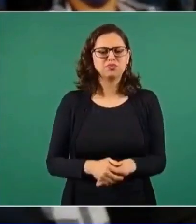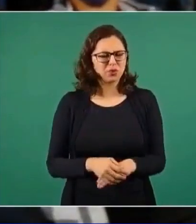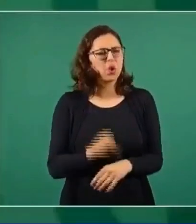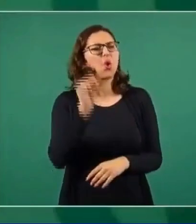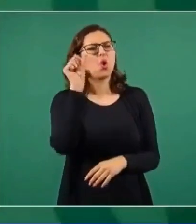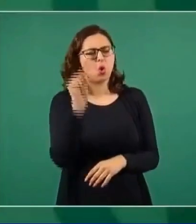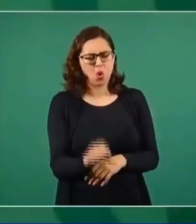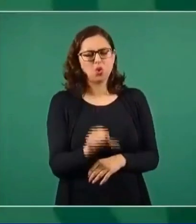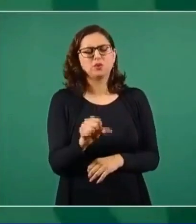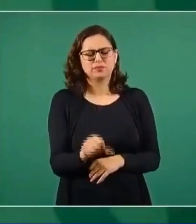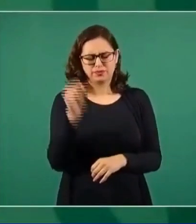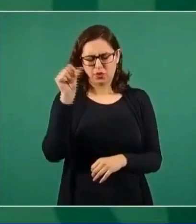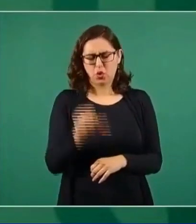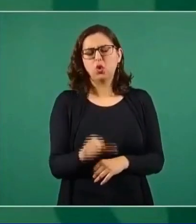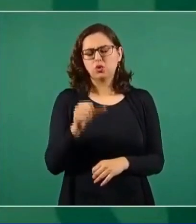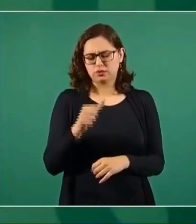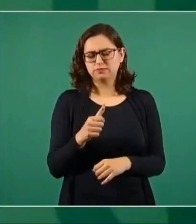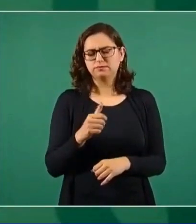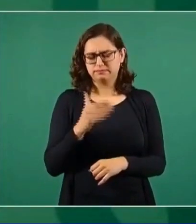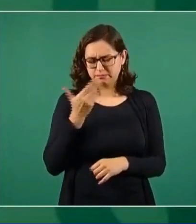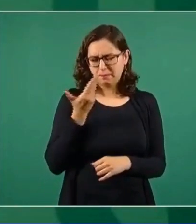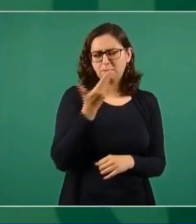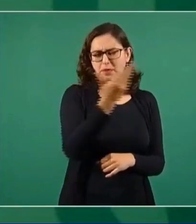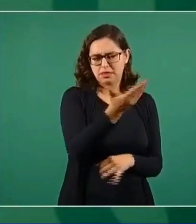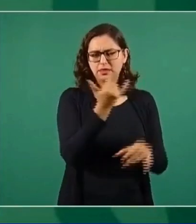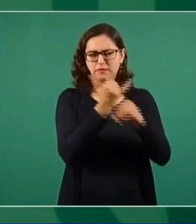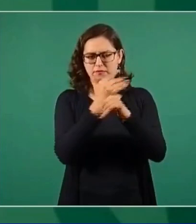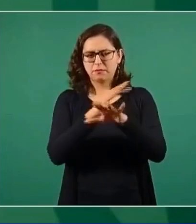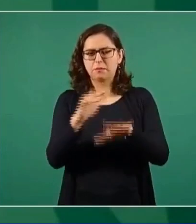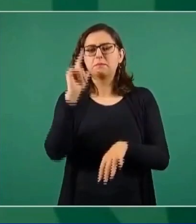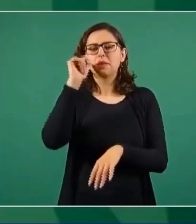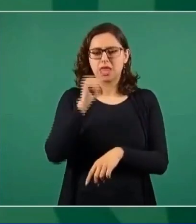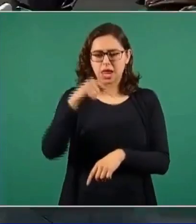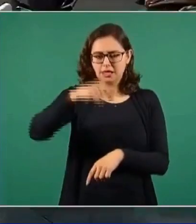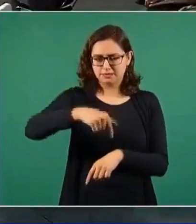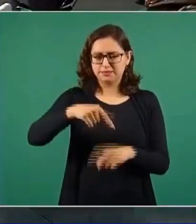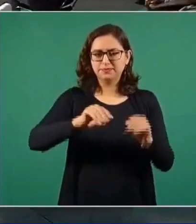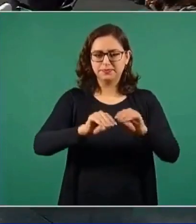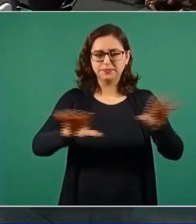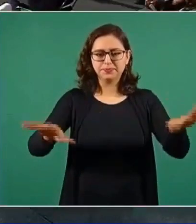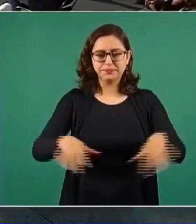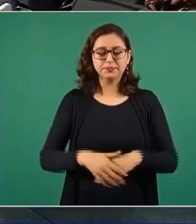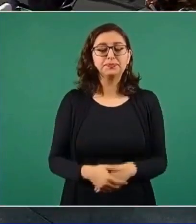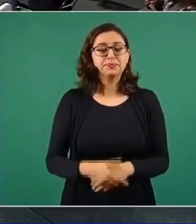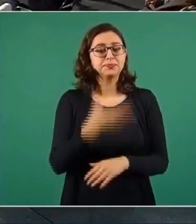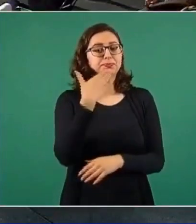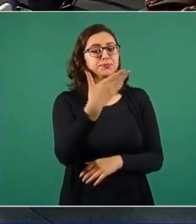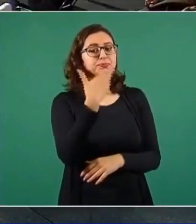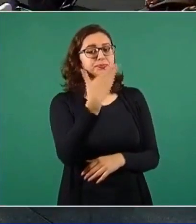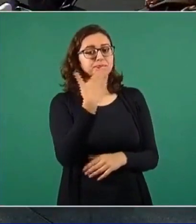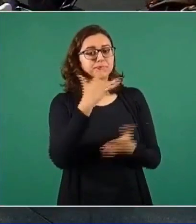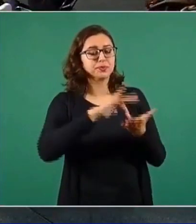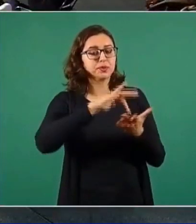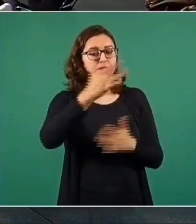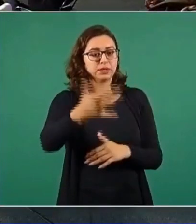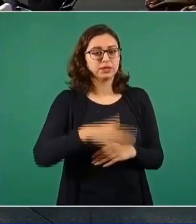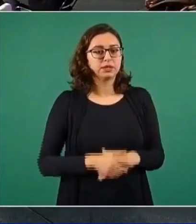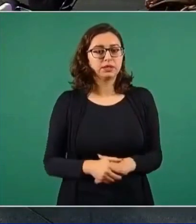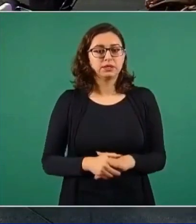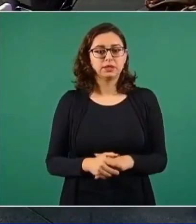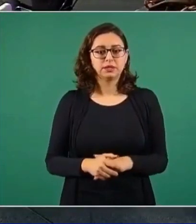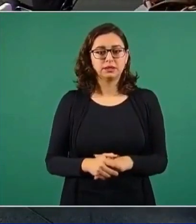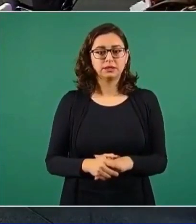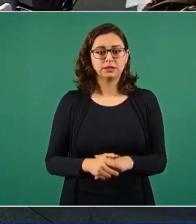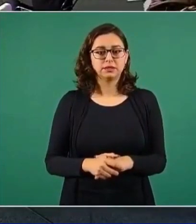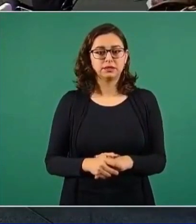a ver seguramente la secretaria de Gobernación. Ya mañana nos informa. Muy bien, presidente. Gracias. Muchas gracias.